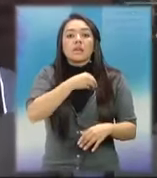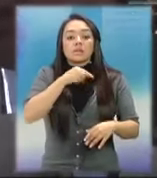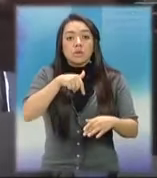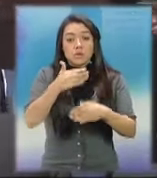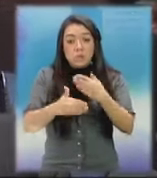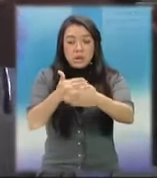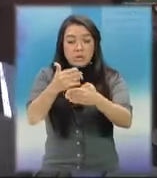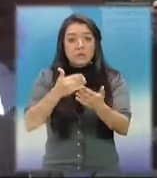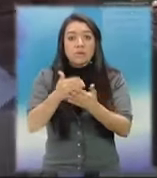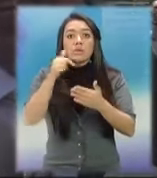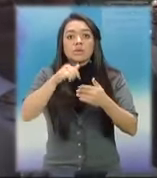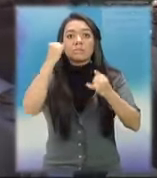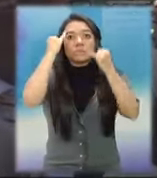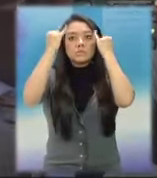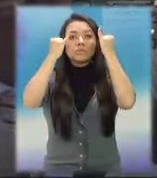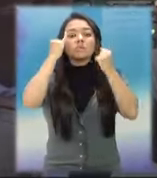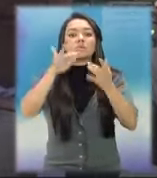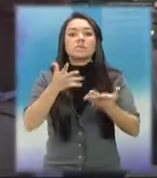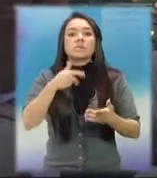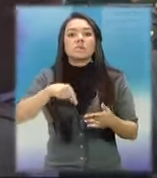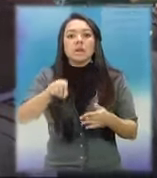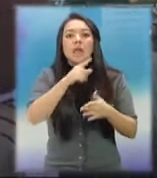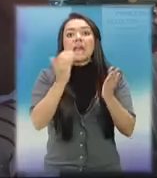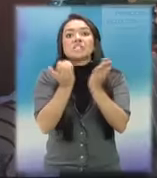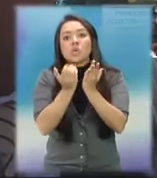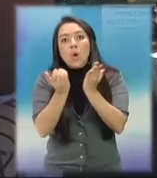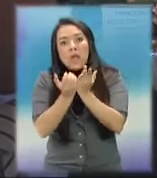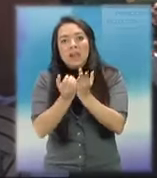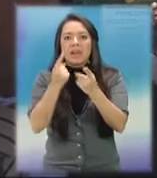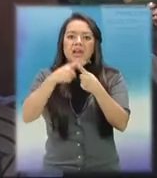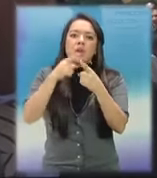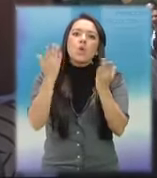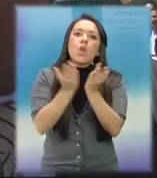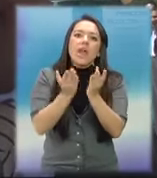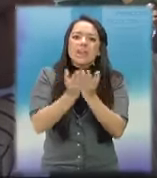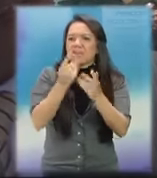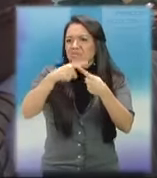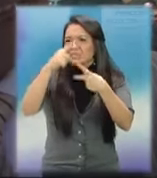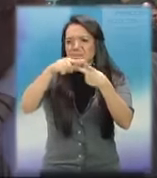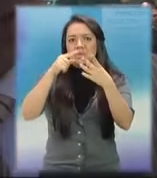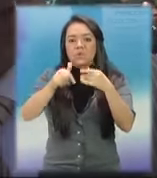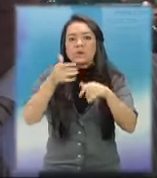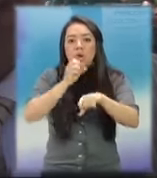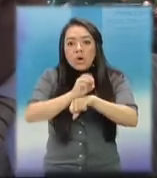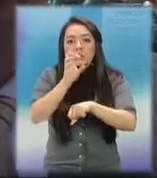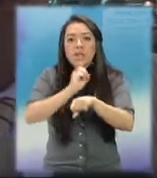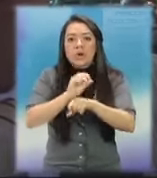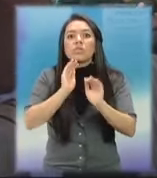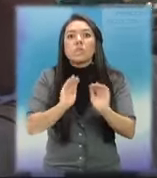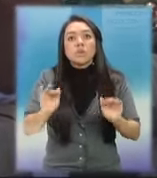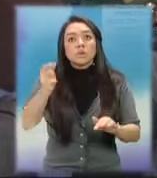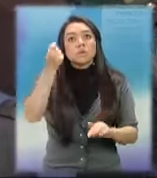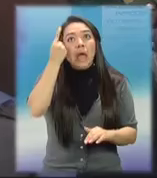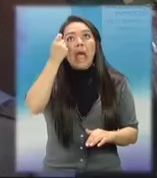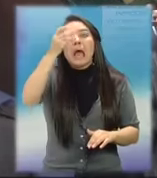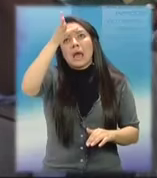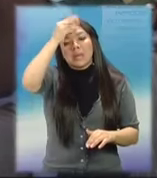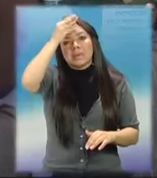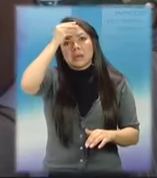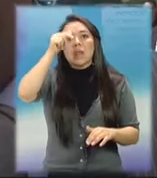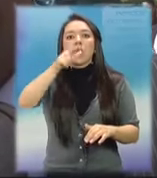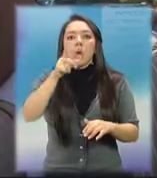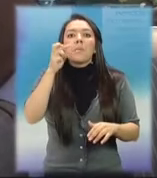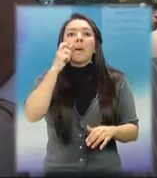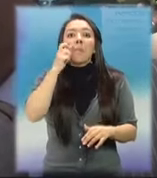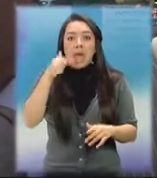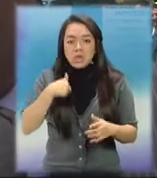va a ser, como ya lo mencionamos, a través de las escuelas, de los colegios, de las oficinas de RENAP, solo los padres de familia tienen que traer su DPI